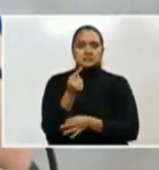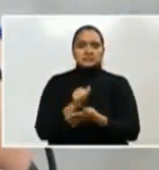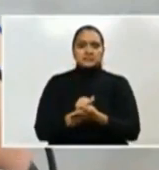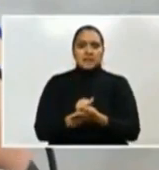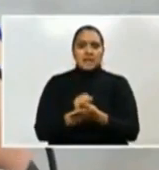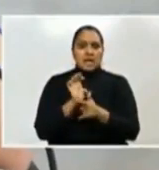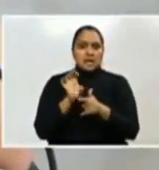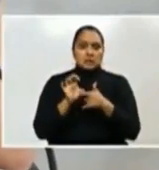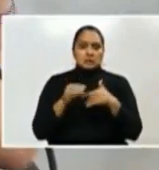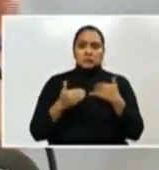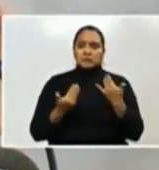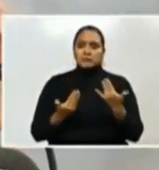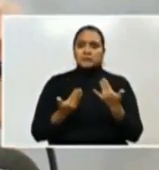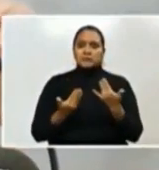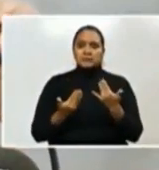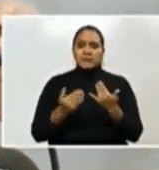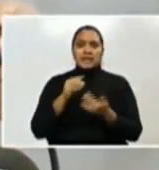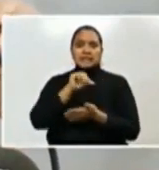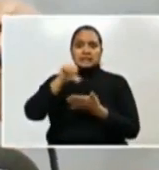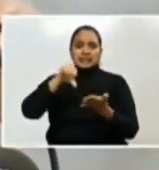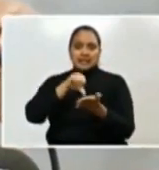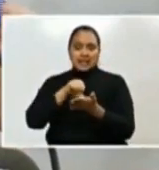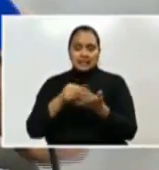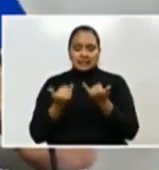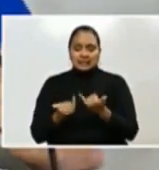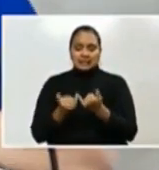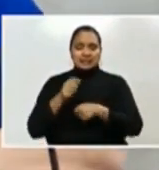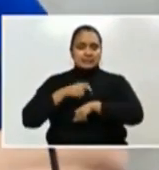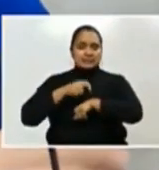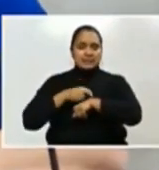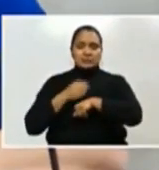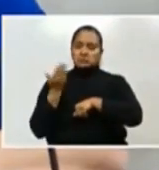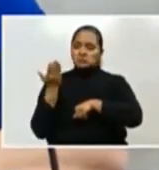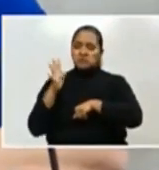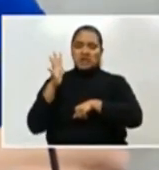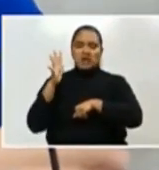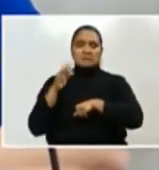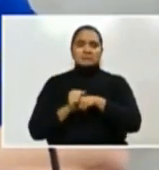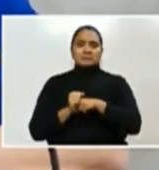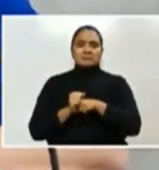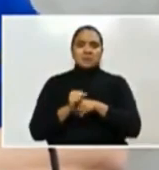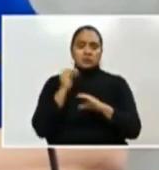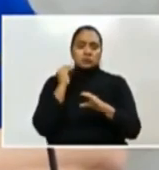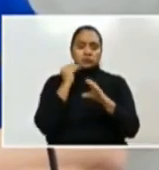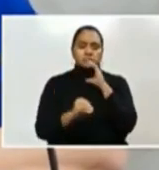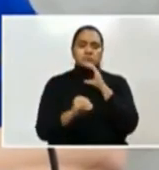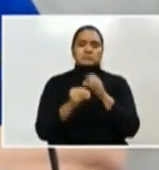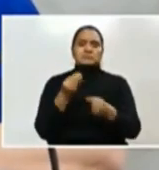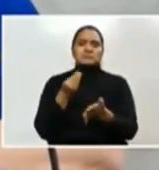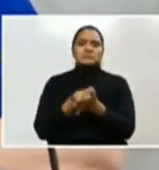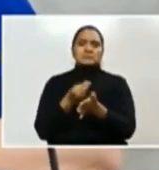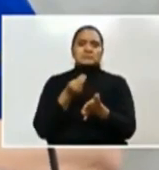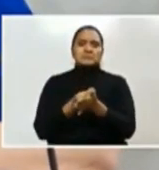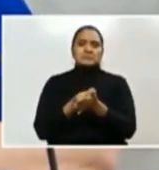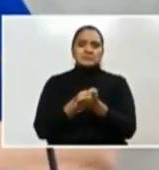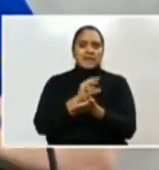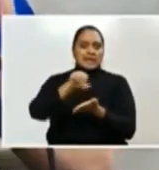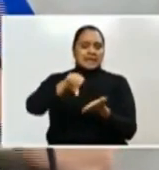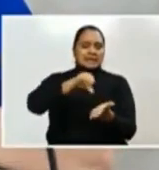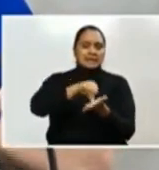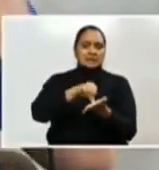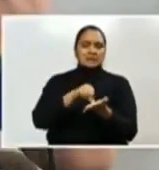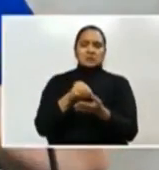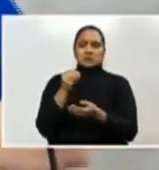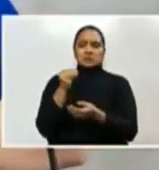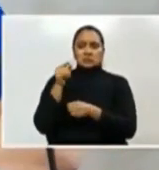Entonces, mis queridos alcaldes, a esta hora, ese recurso ya debería estar en sus cuentas. Cualquier problema, pues,